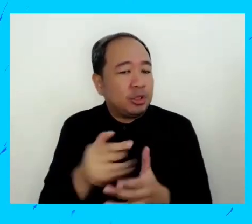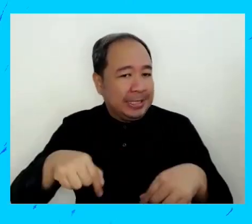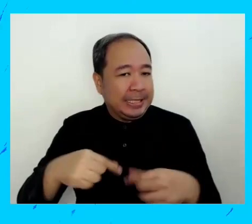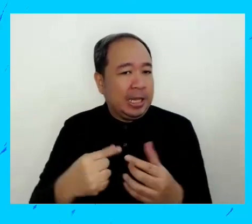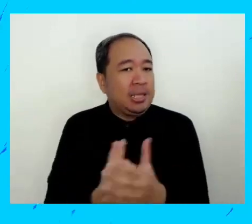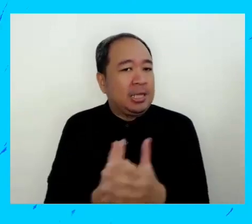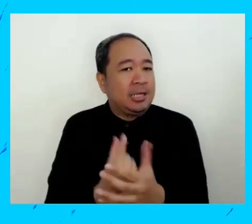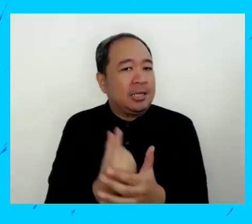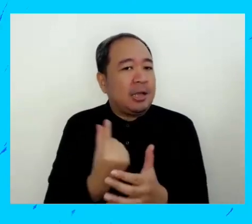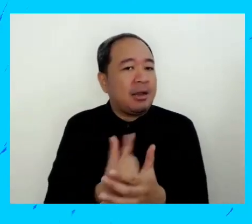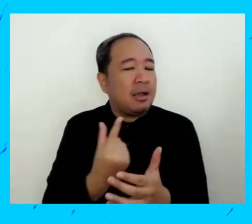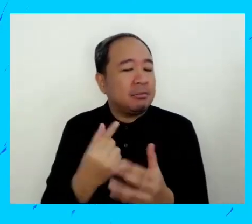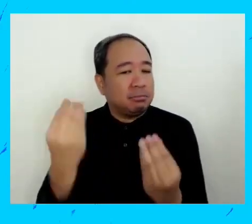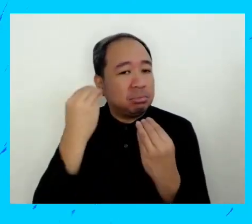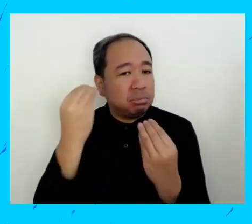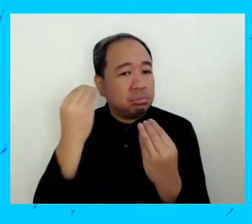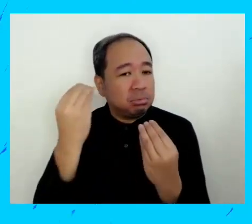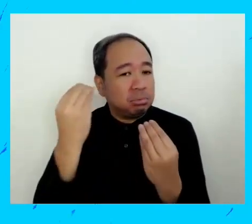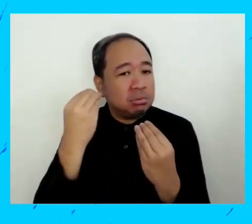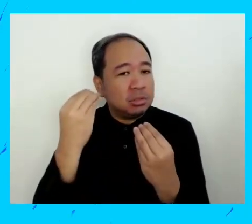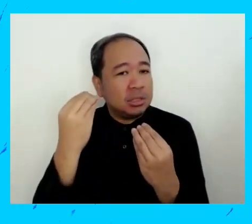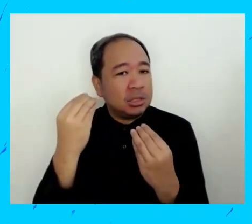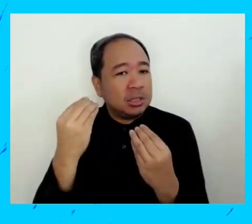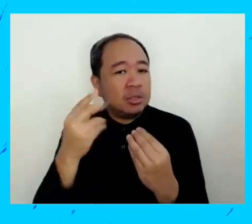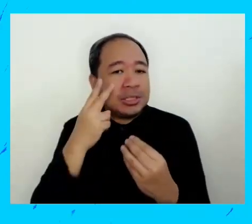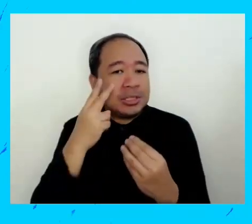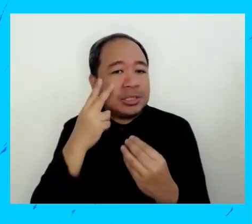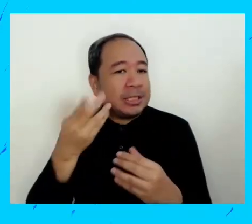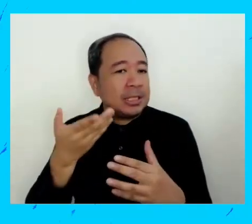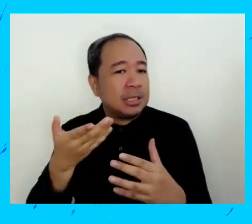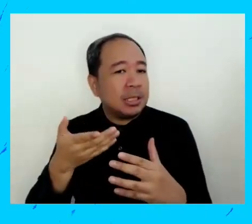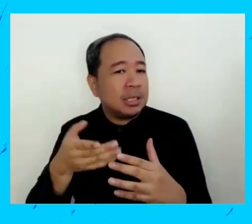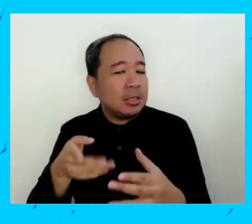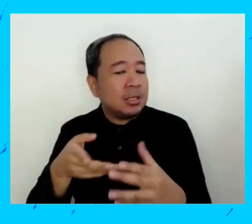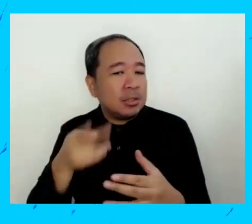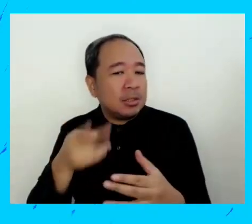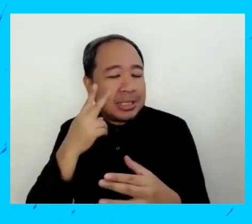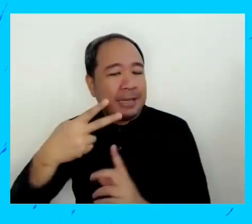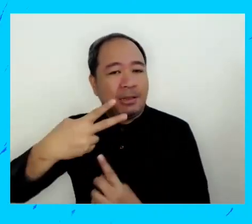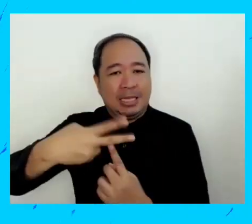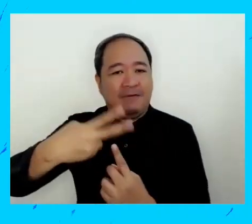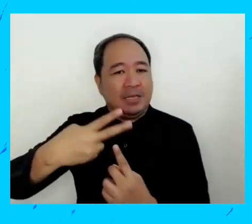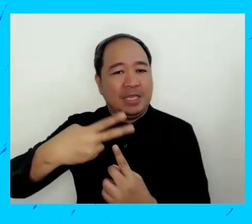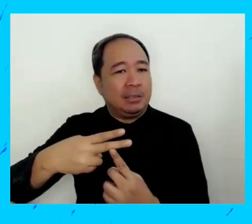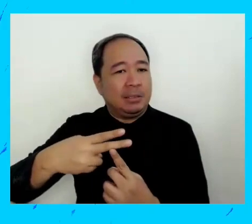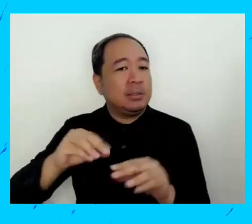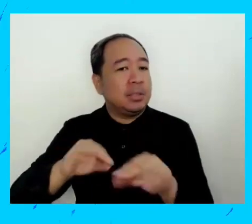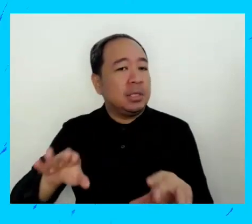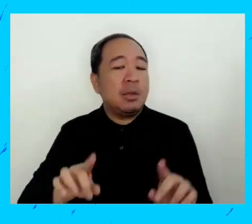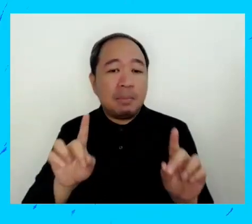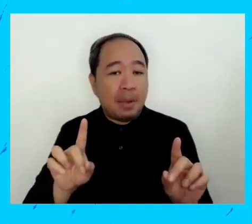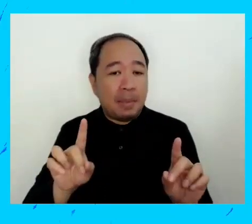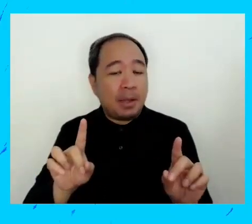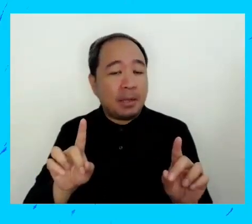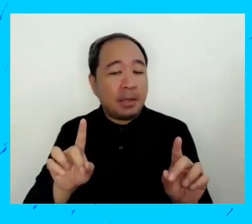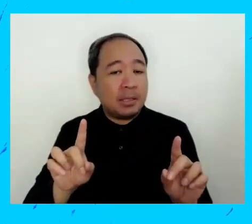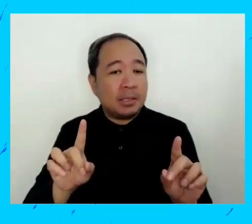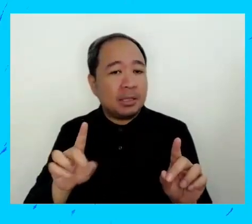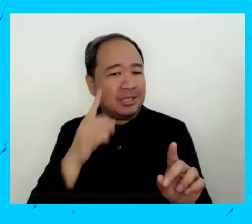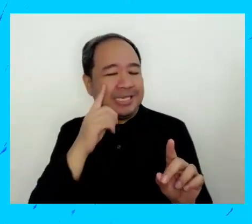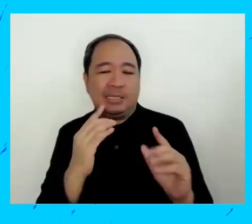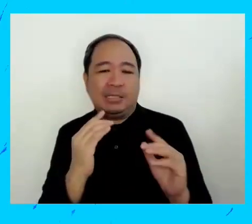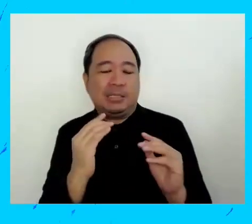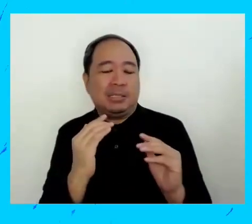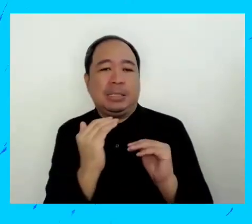la primera fuente de información sobre educación sexual para personas en cárcel, pero